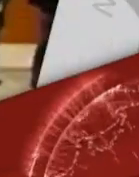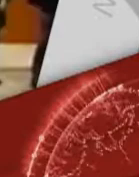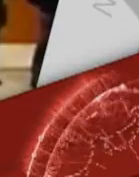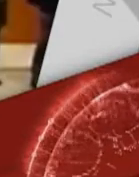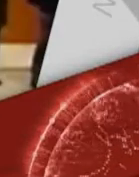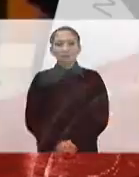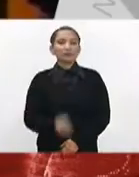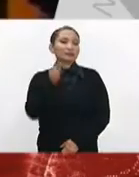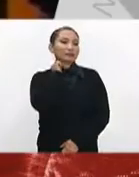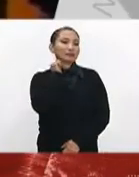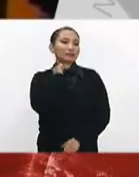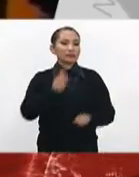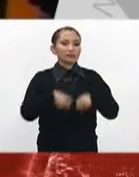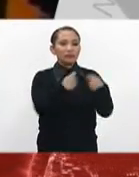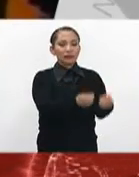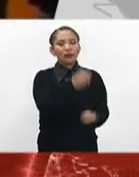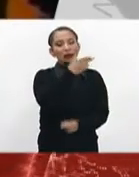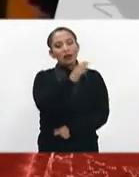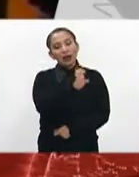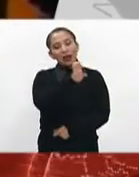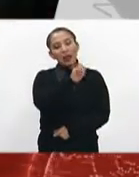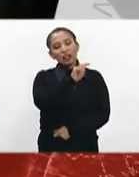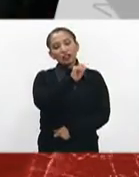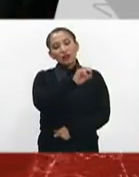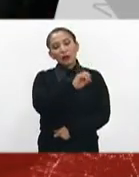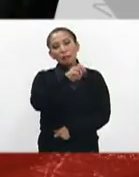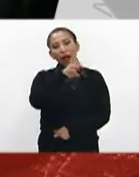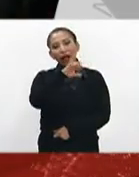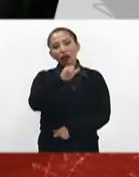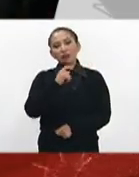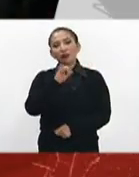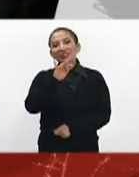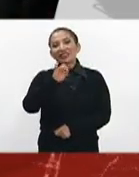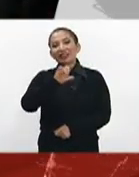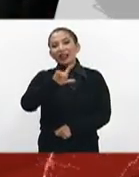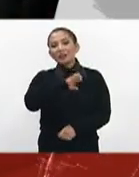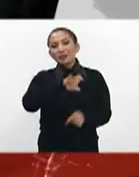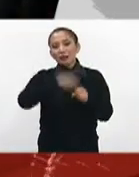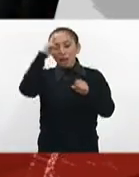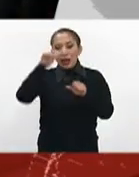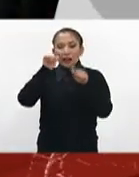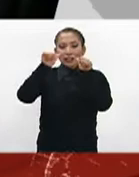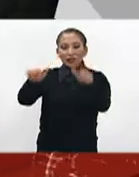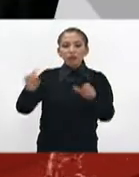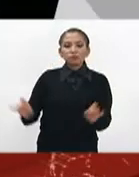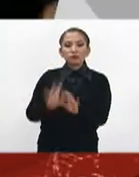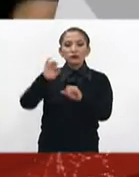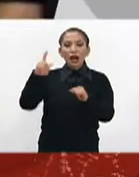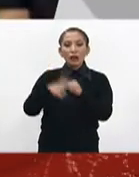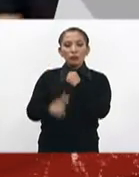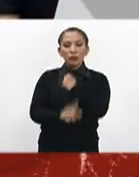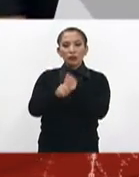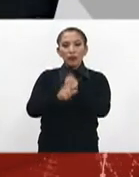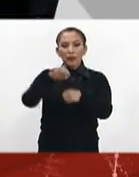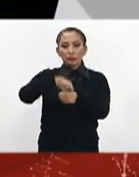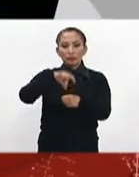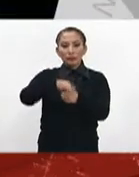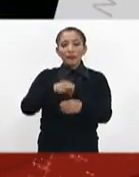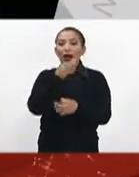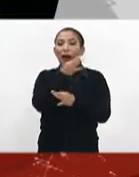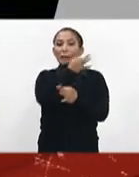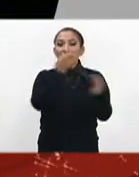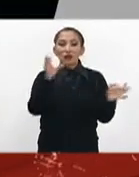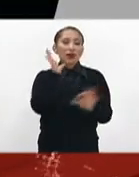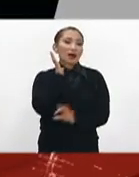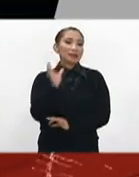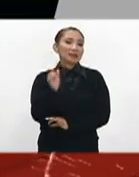El Senado designa a Héctor Marcos Díaz Santana como fiscal especial para la atención de delitos electorales. Le informo que